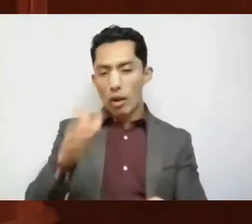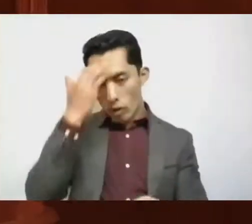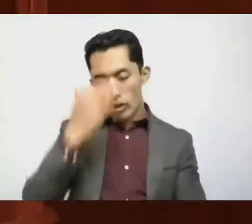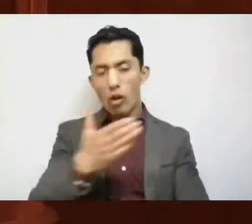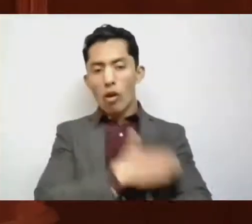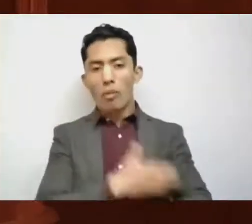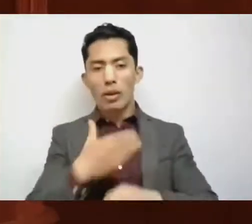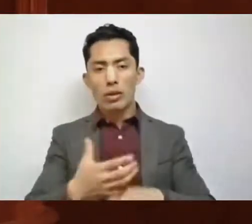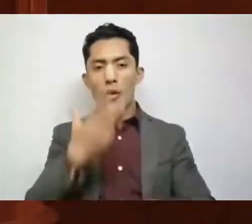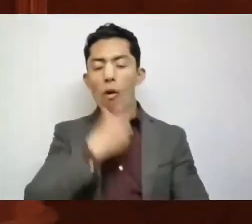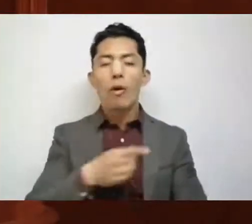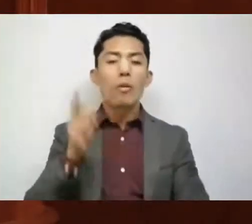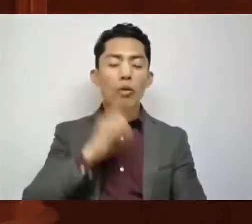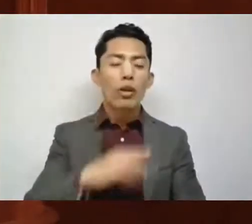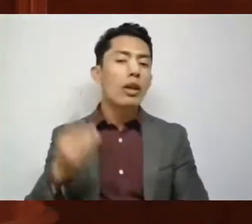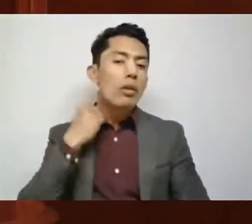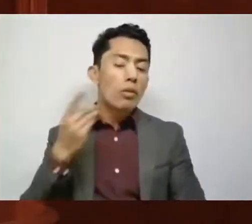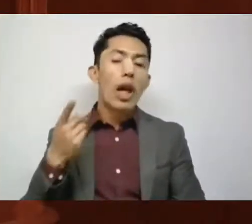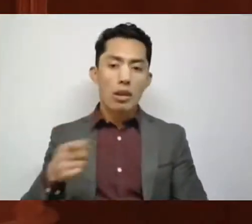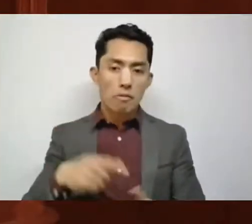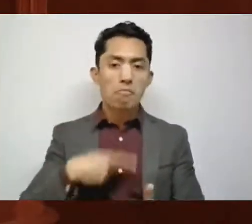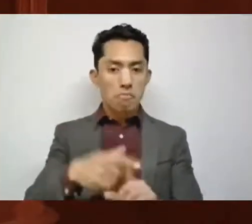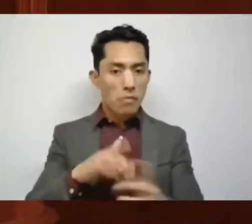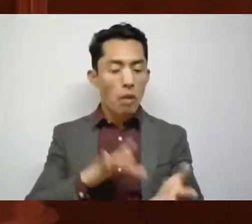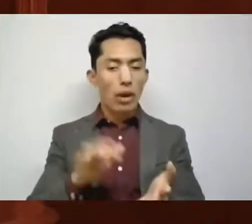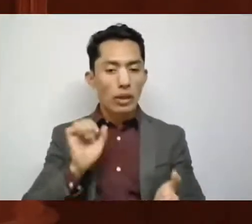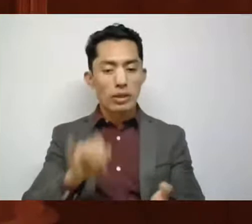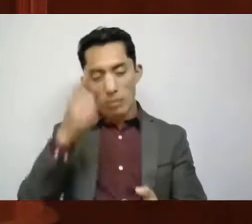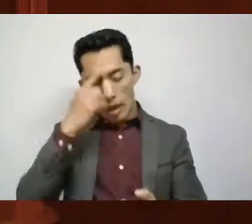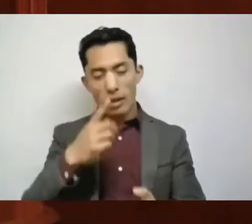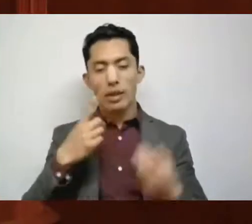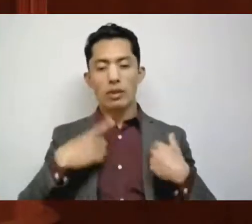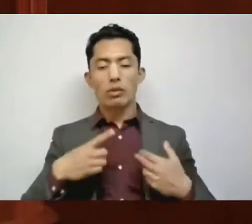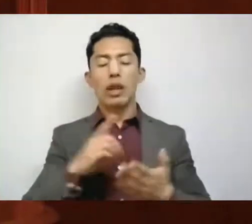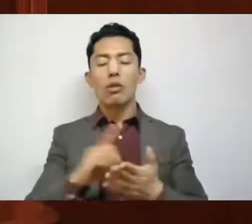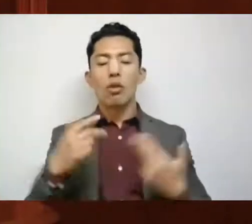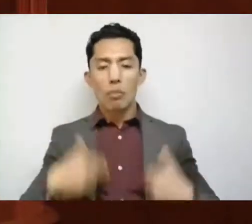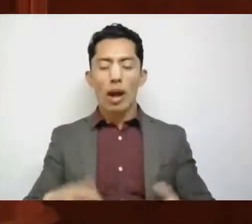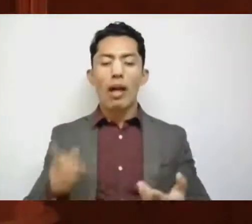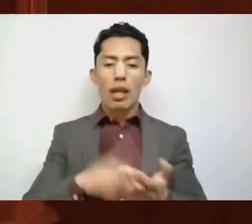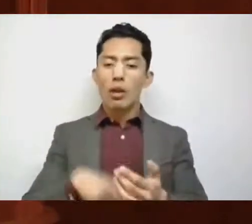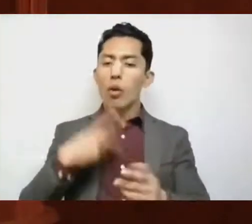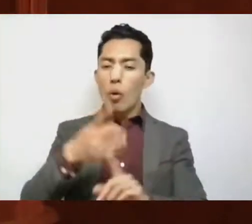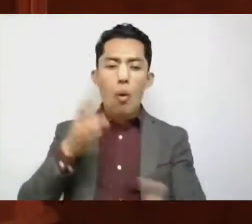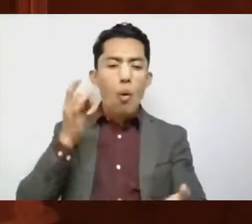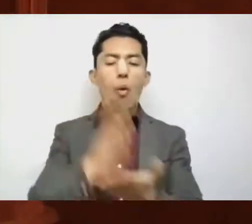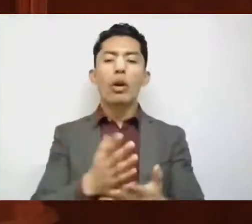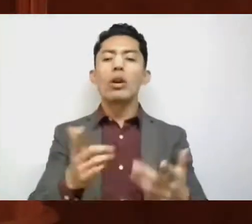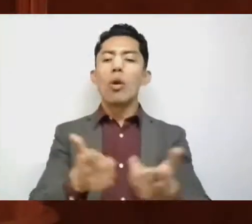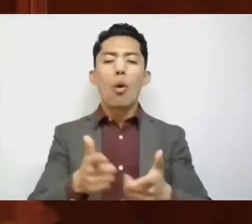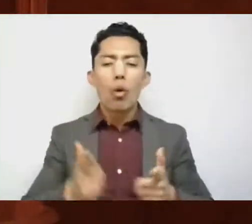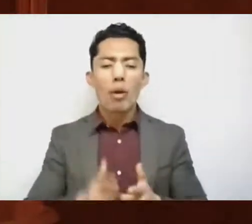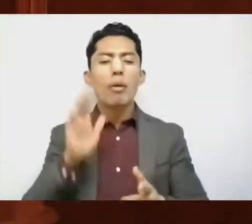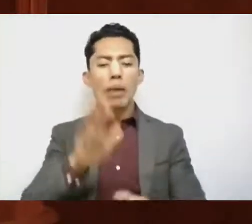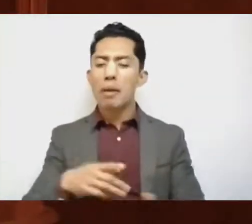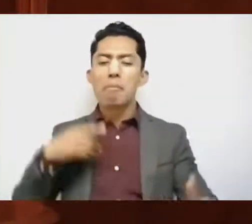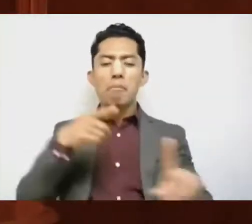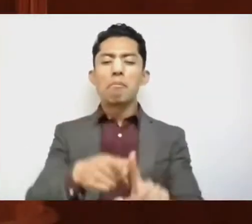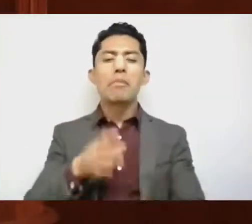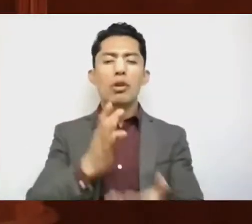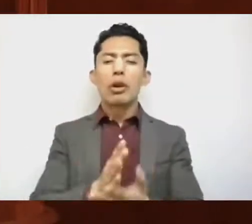compañeros diputados por sumar a favor de los derechos humanos como única ideología, como único partido y como única bandera.